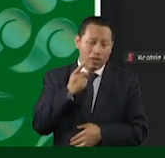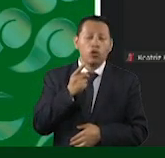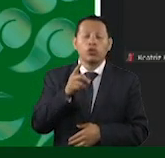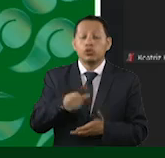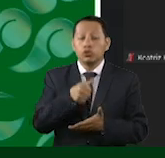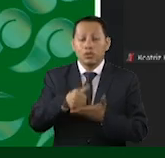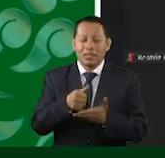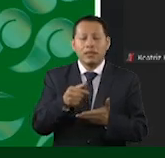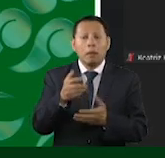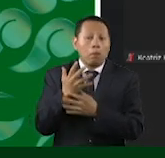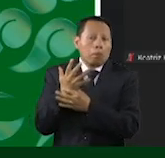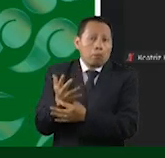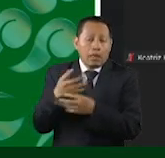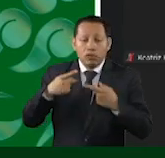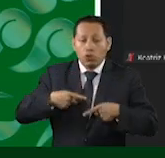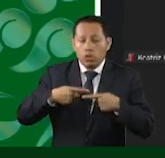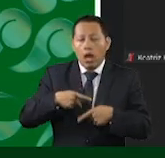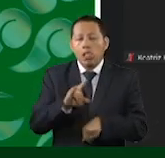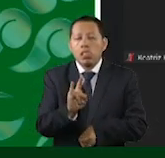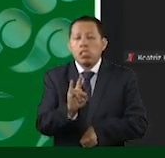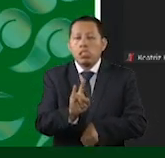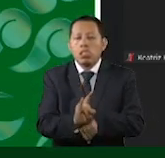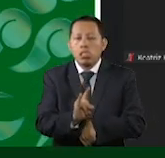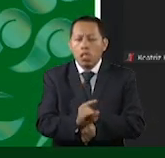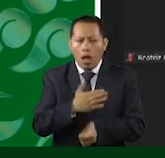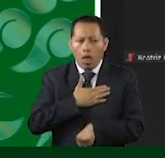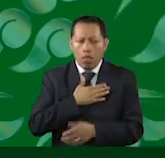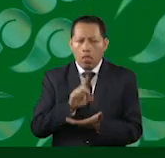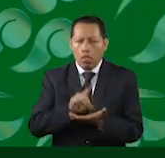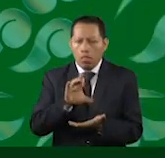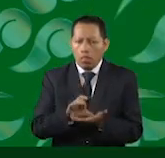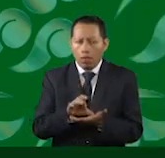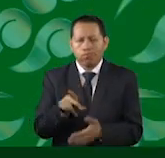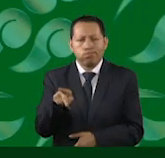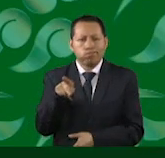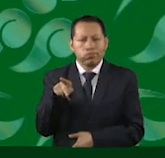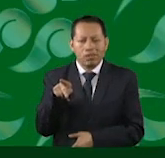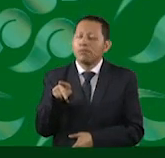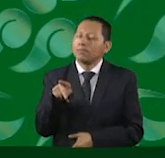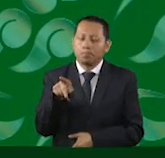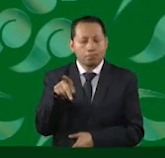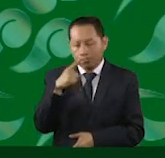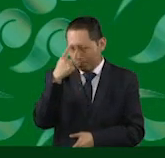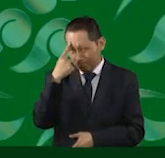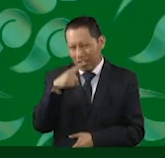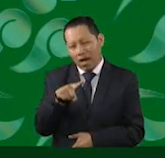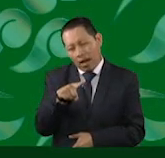ciudadano que habría fingido tener una discapacidad para beneficiarse de una acción afirmativa.